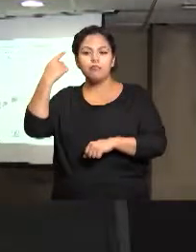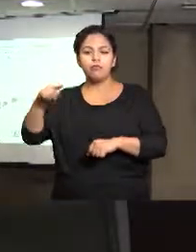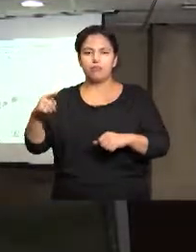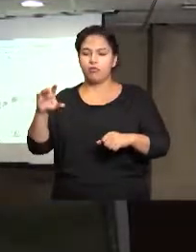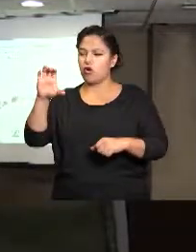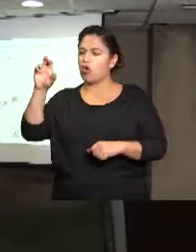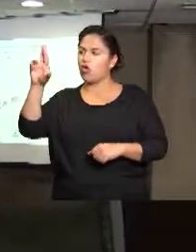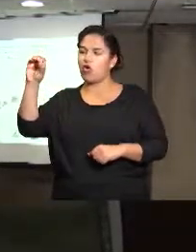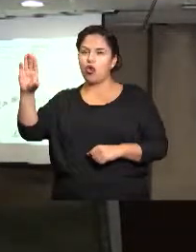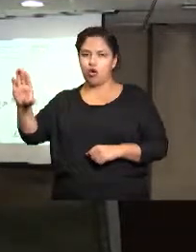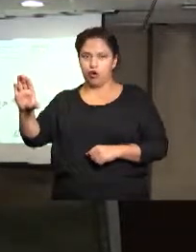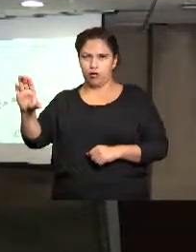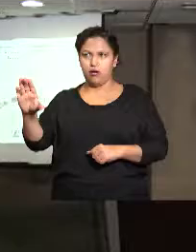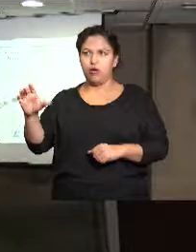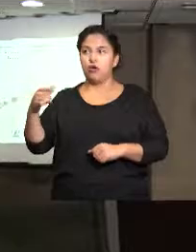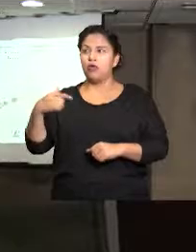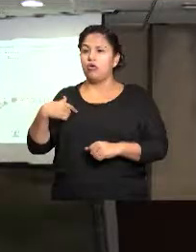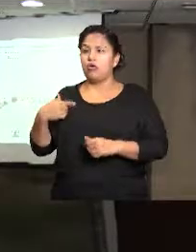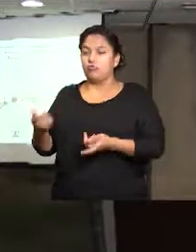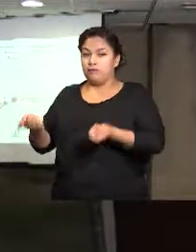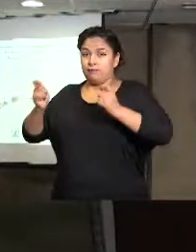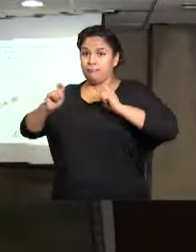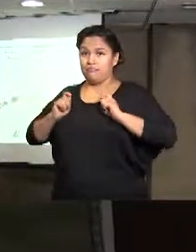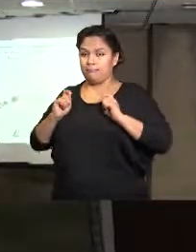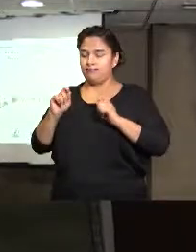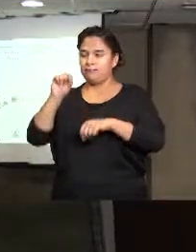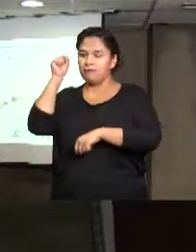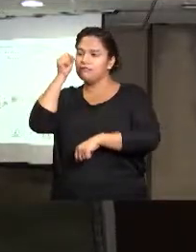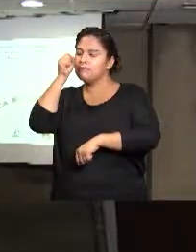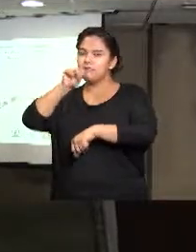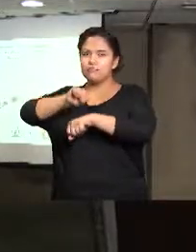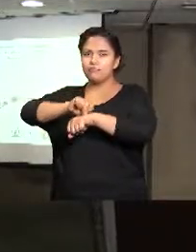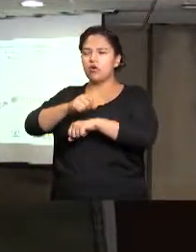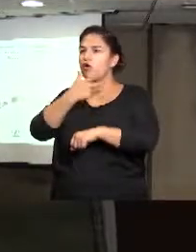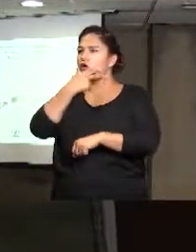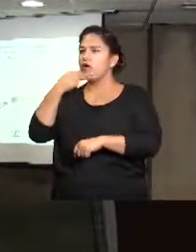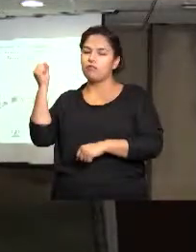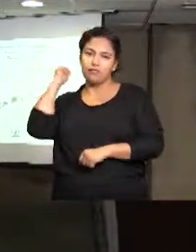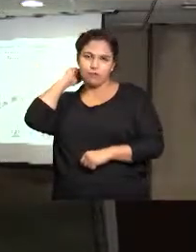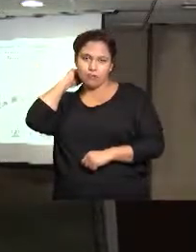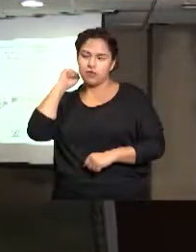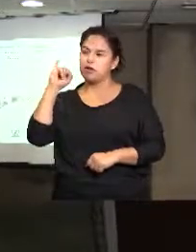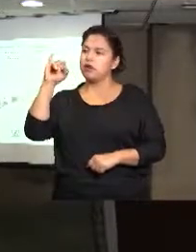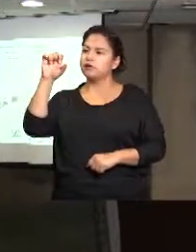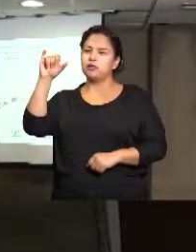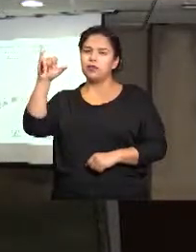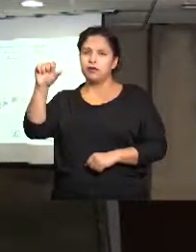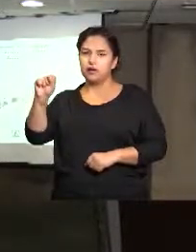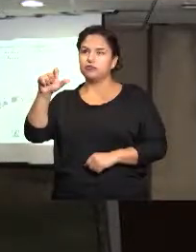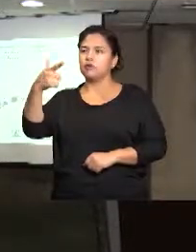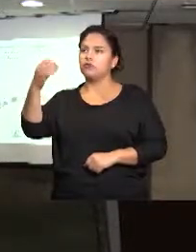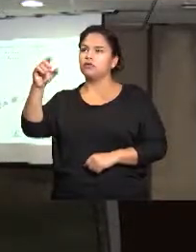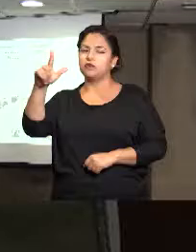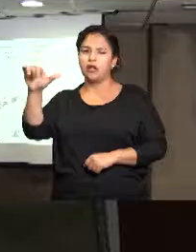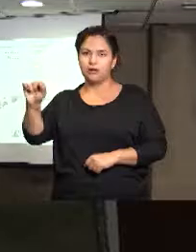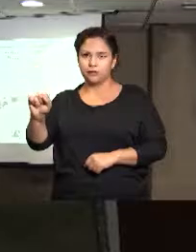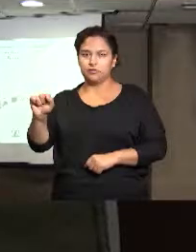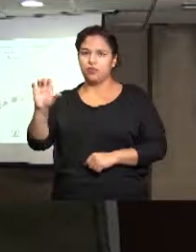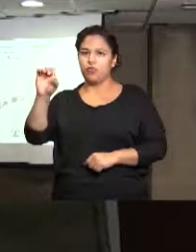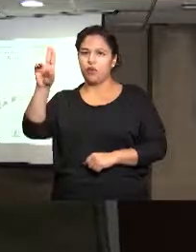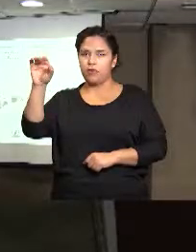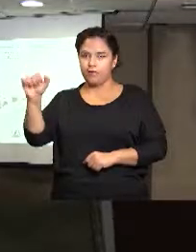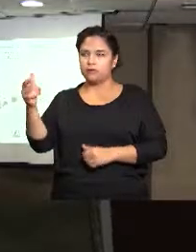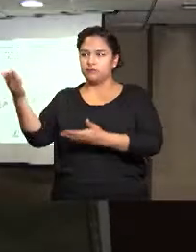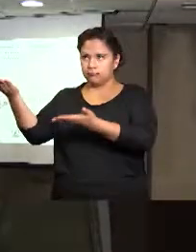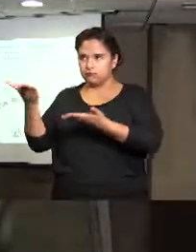de la CROC, a nombre de mi Secretario General, el Ciudadano y Senador de la República, Isaias González Cuevas, quiero manifestar